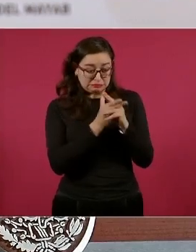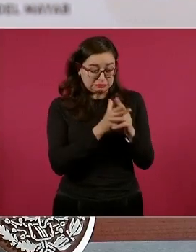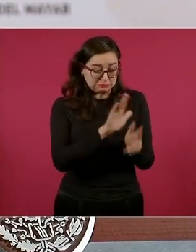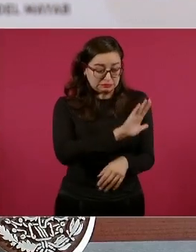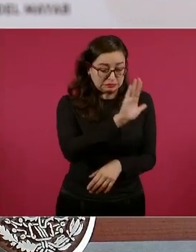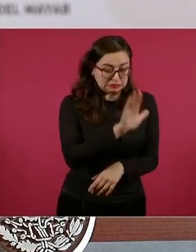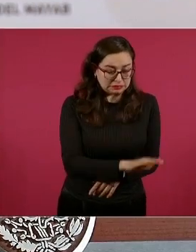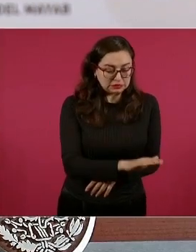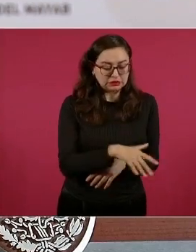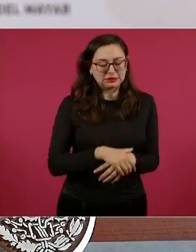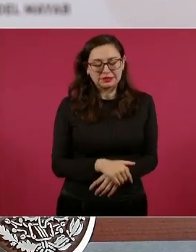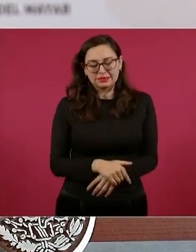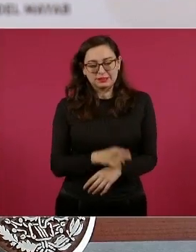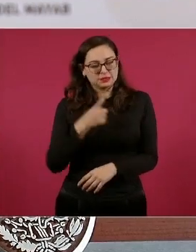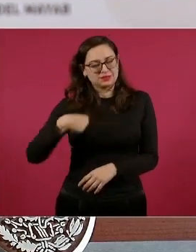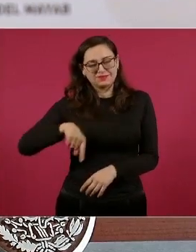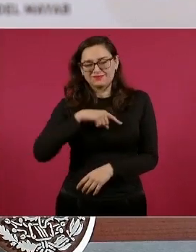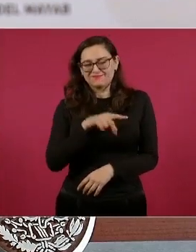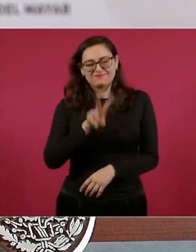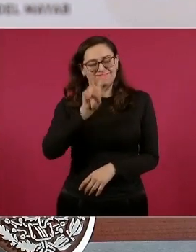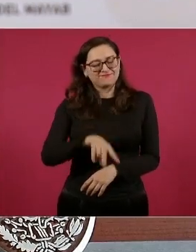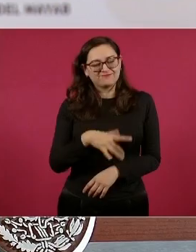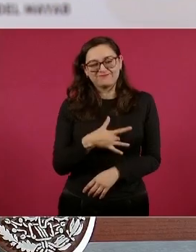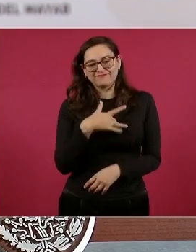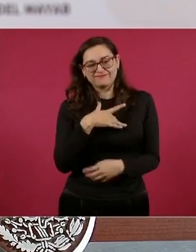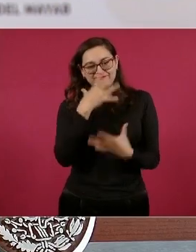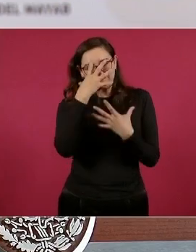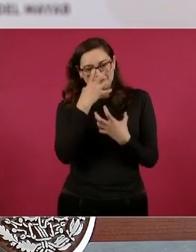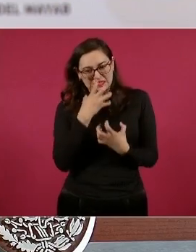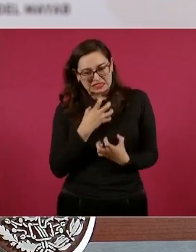familiares de este servidor público y a sus amigos.